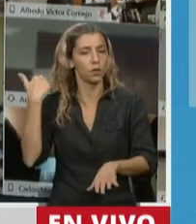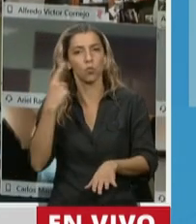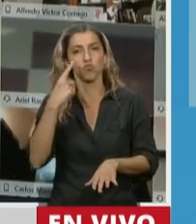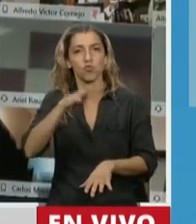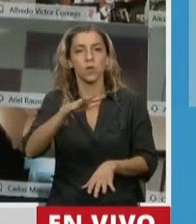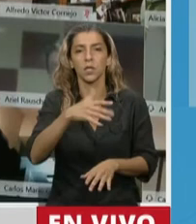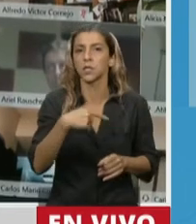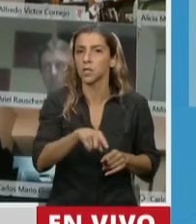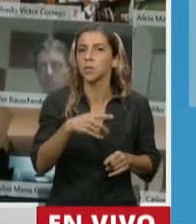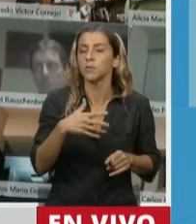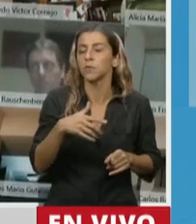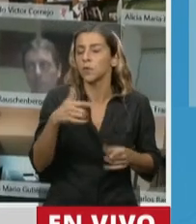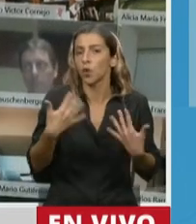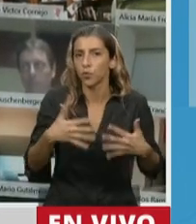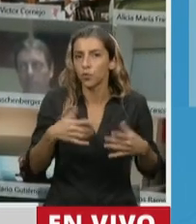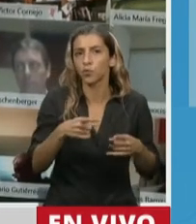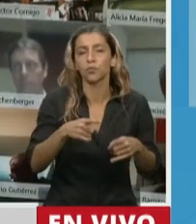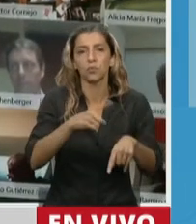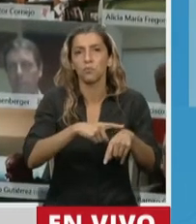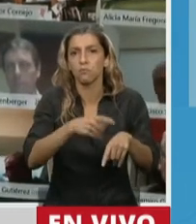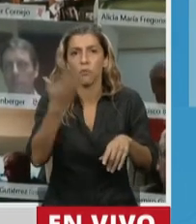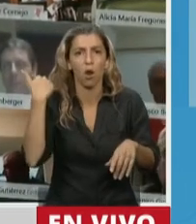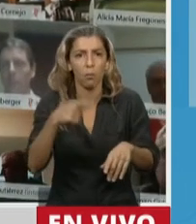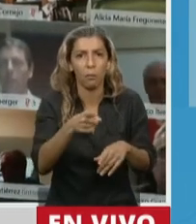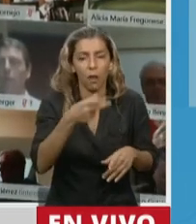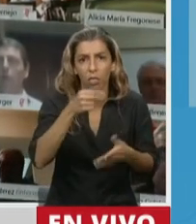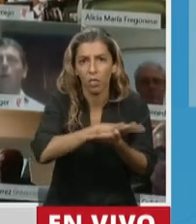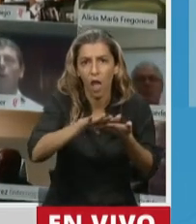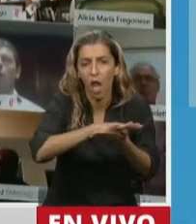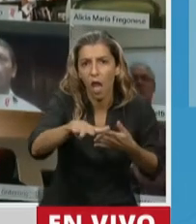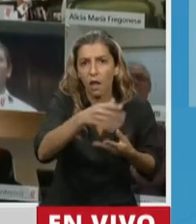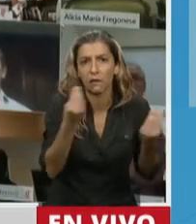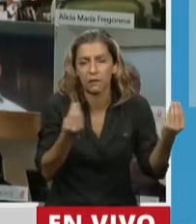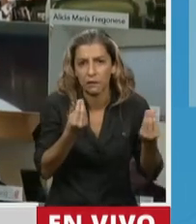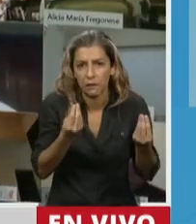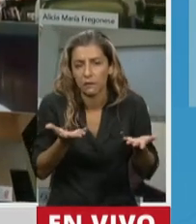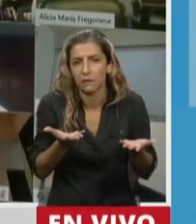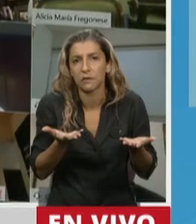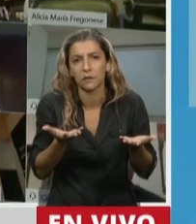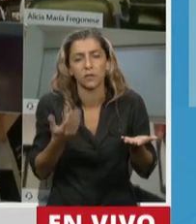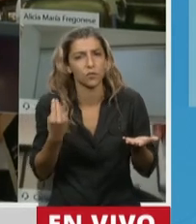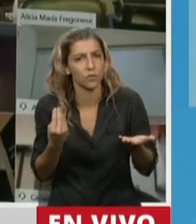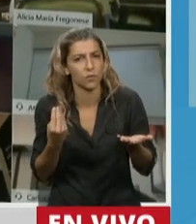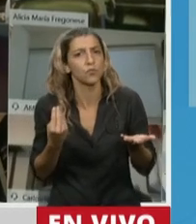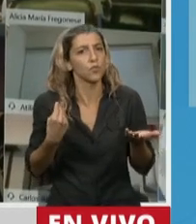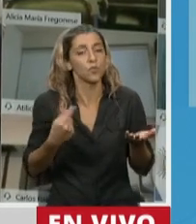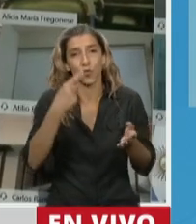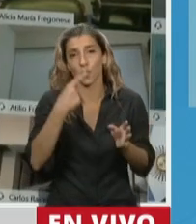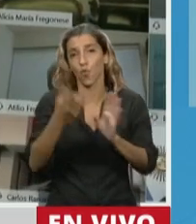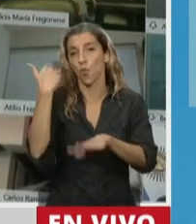pandemia es valiosísima, ha quedado desolada al término, luego de la última